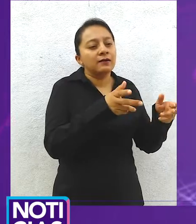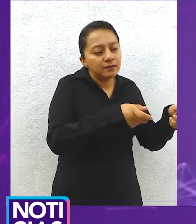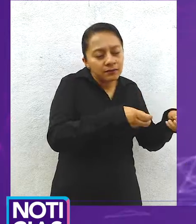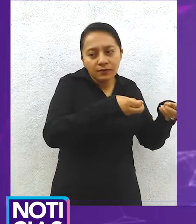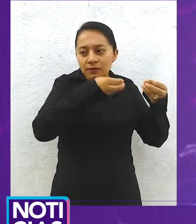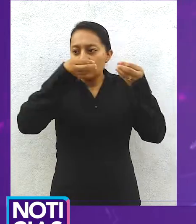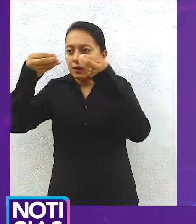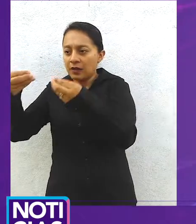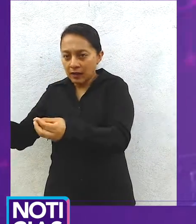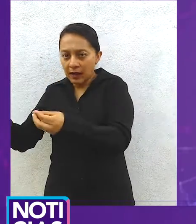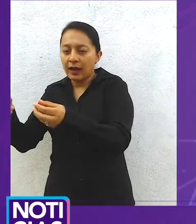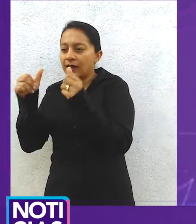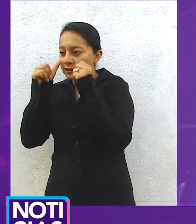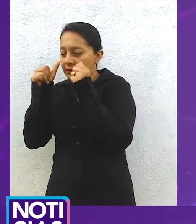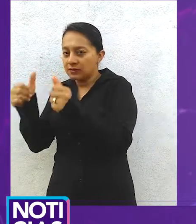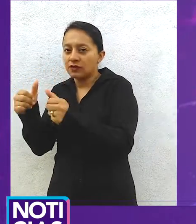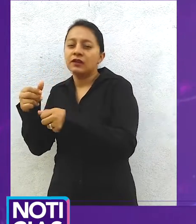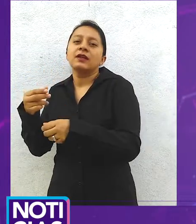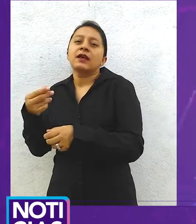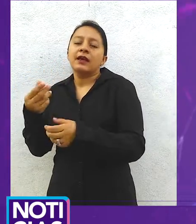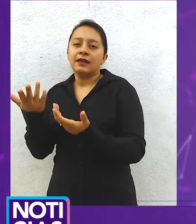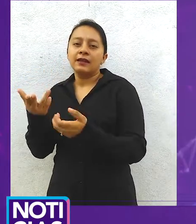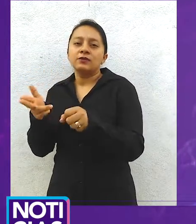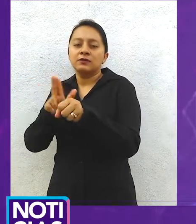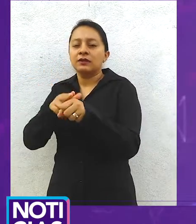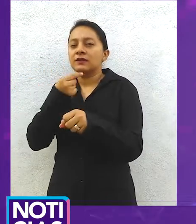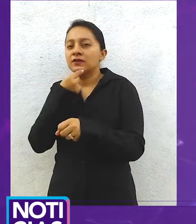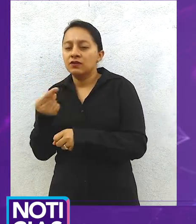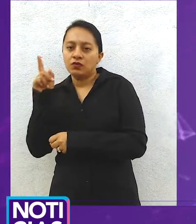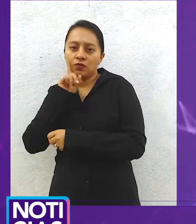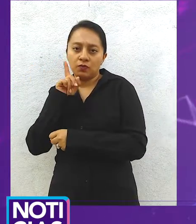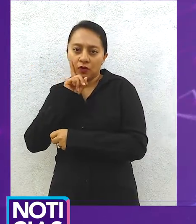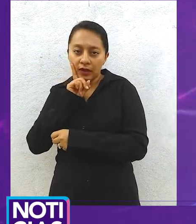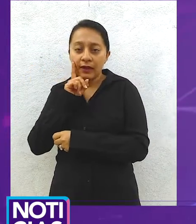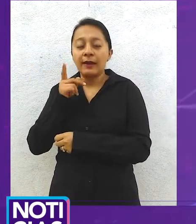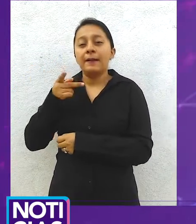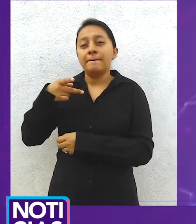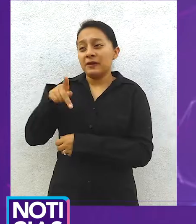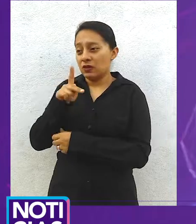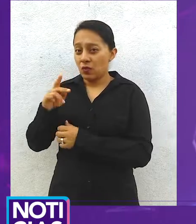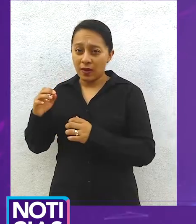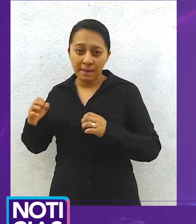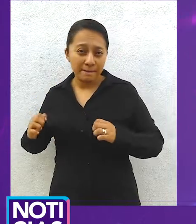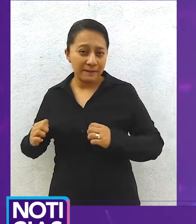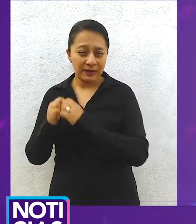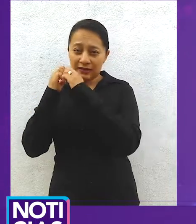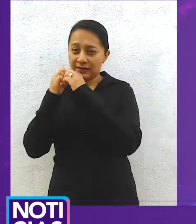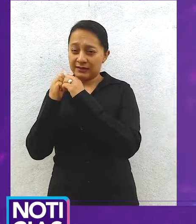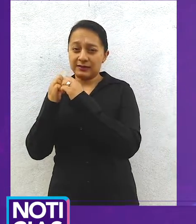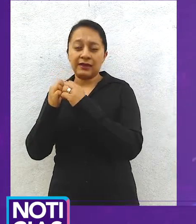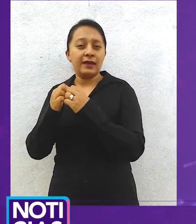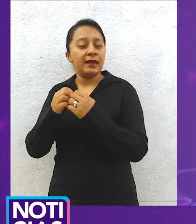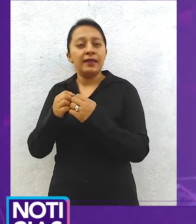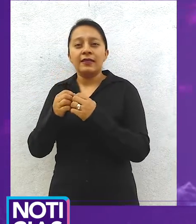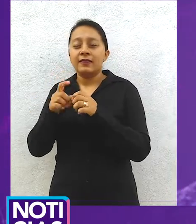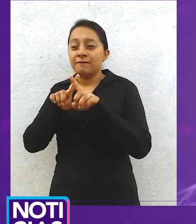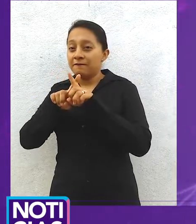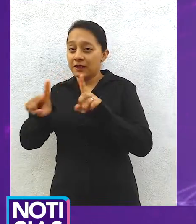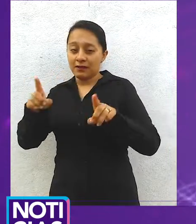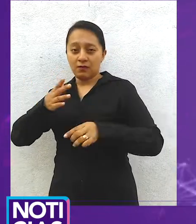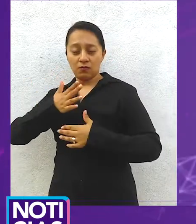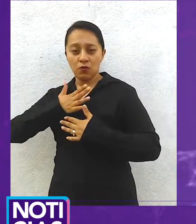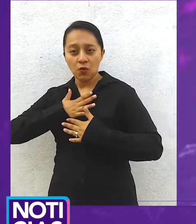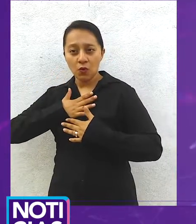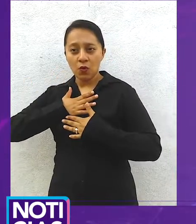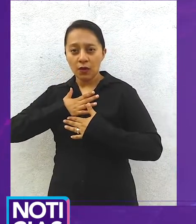respiratoria, se llevará a cabo, tanto en el Hospital de Especiales del Niño y la Mujer y en el Hospital General del Issste. Para la